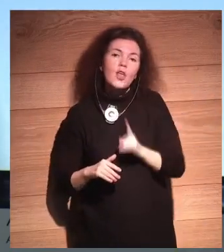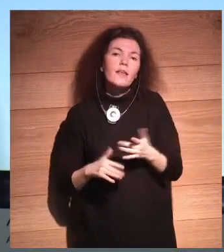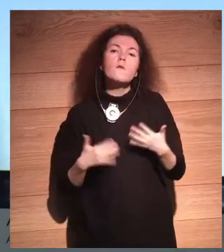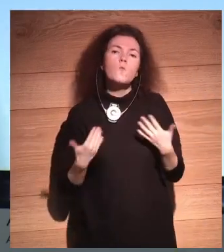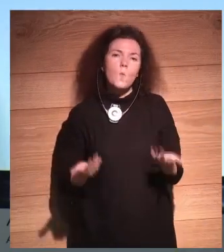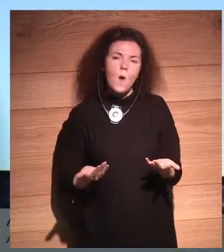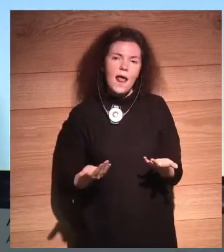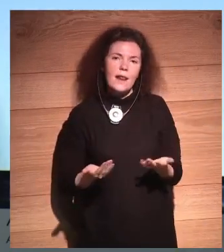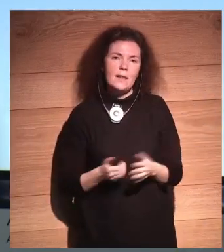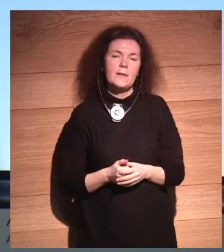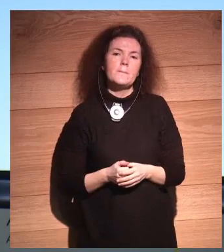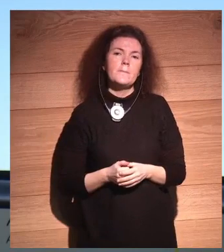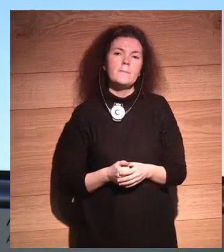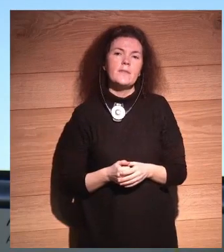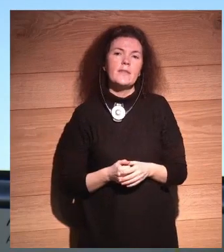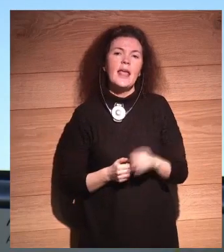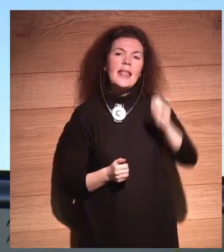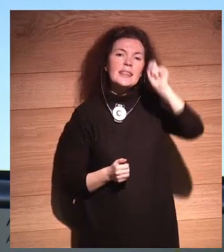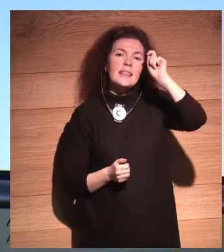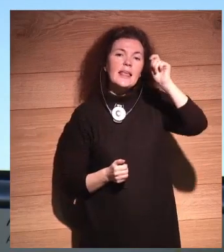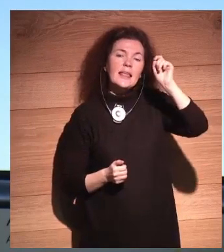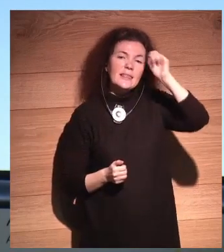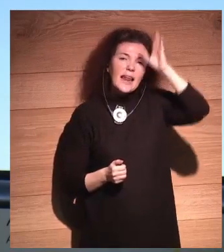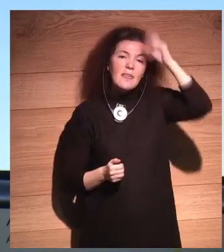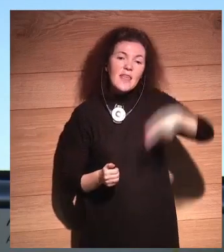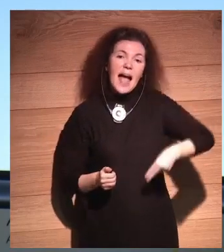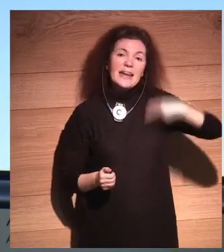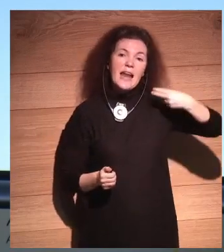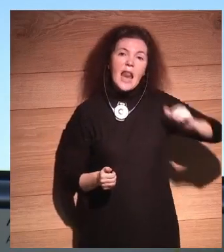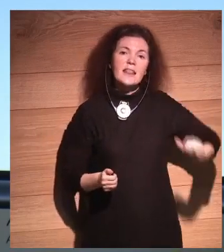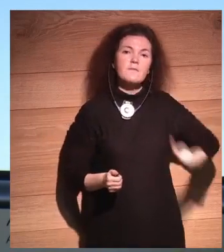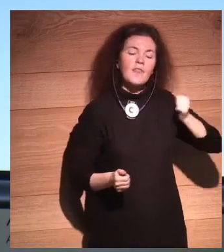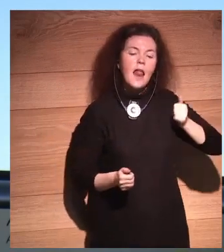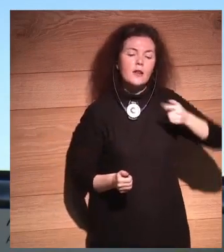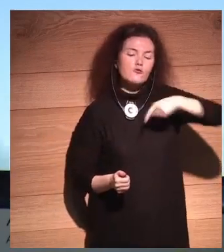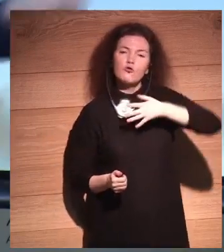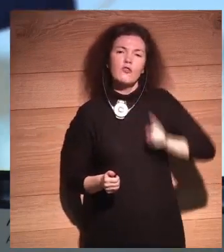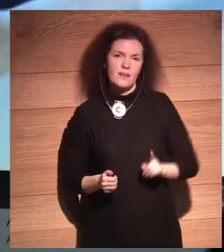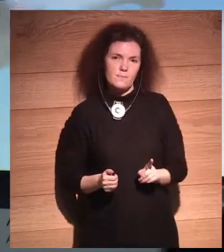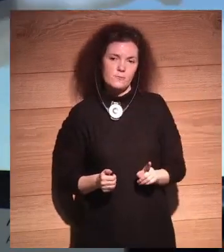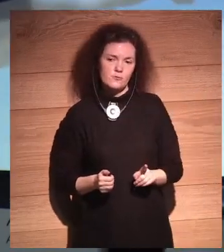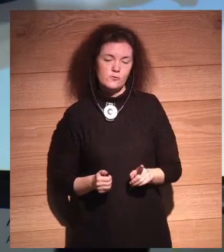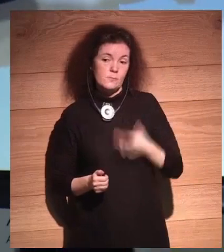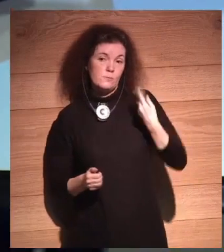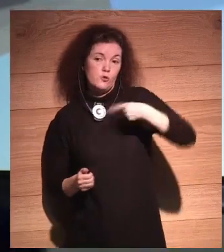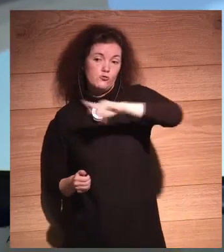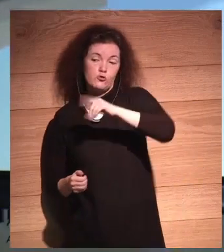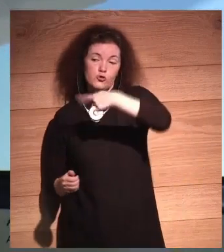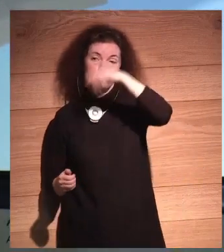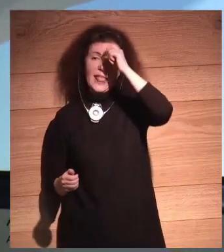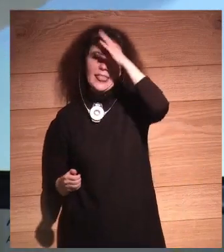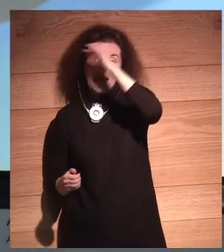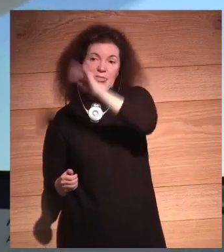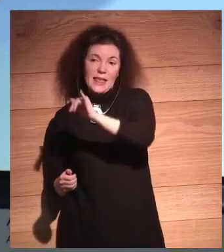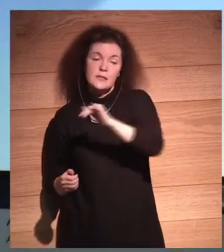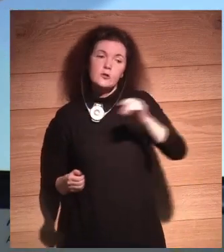la AIGI, que es la Inteligencia General Artificial. Que eso es lo que nosotros tenemos. Nosotros somos generalmente inteligentes y no queremos